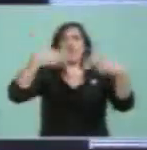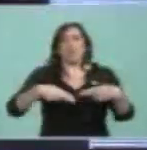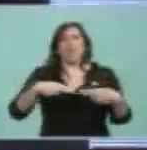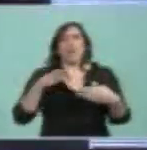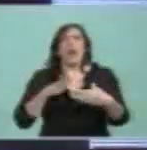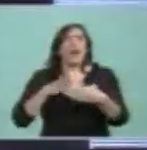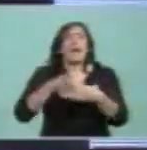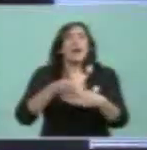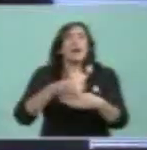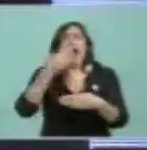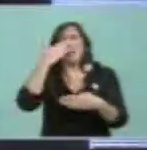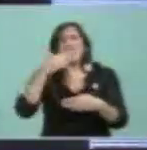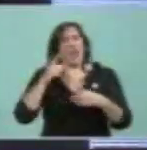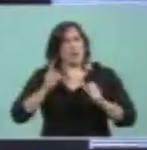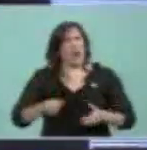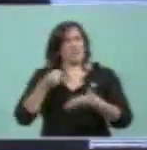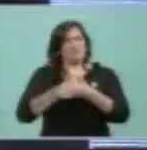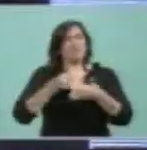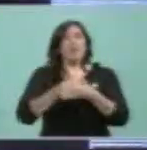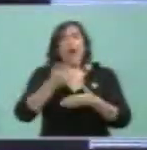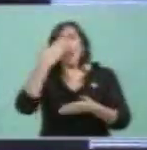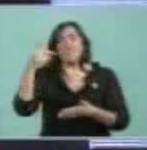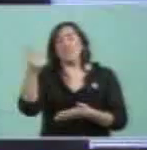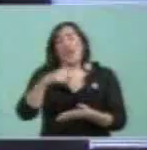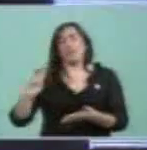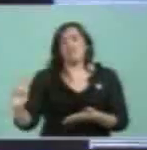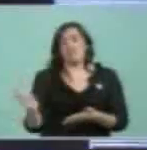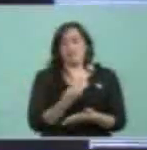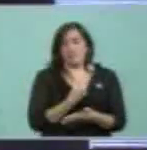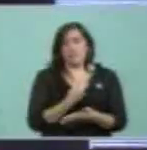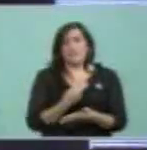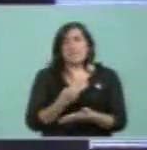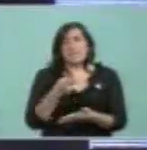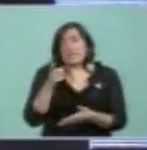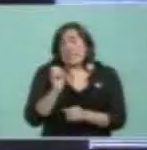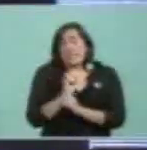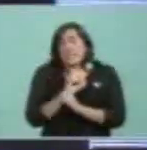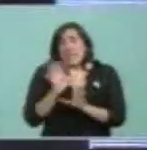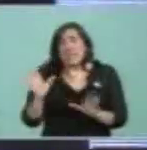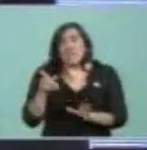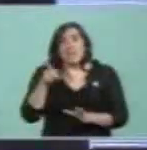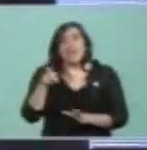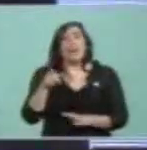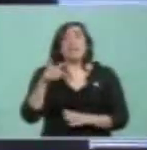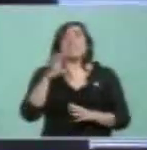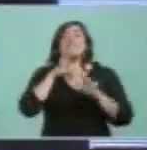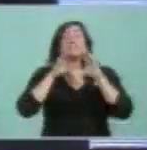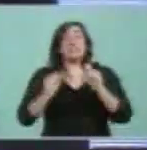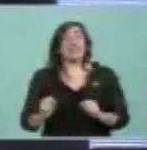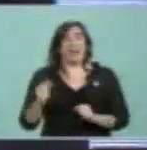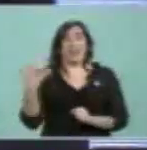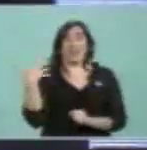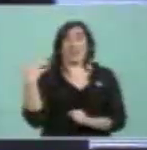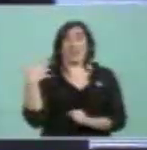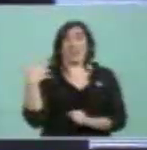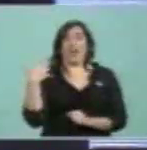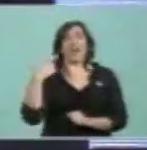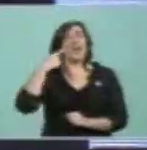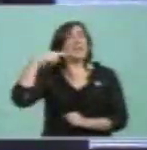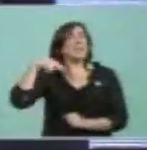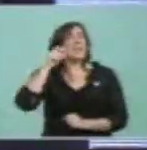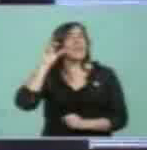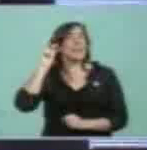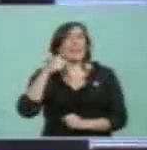y asesinadas. Para que ustedes tengan una idea de lo que se vivió, la secretaria general, Lucinda Inglés,